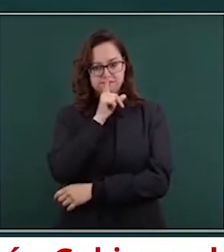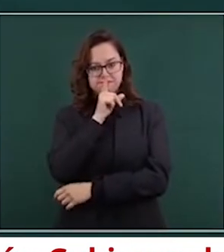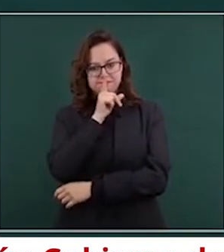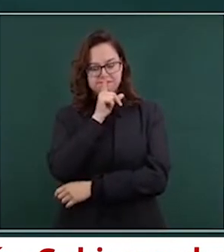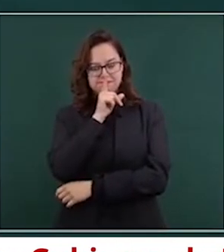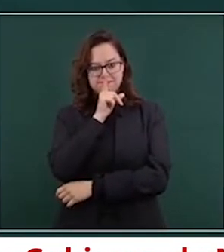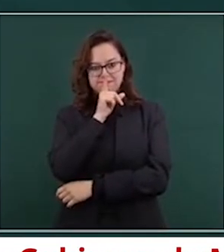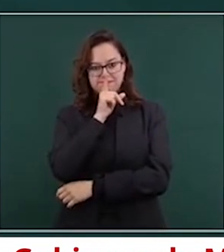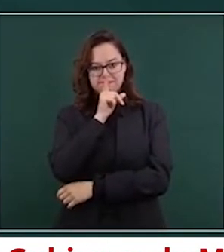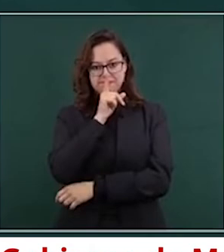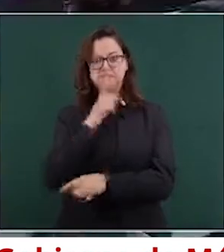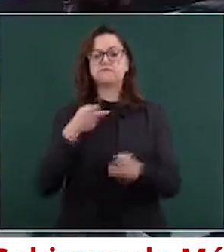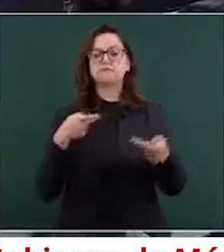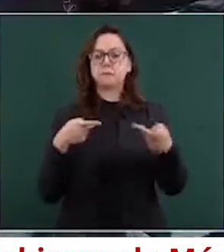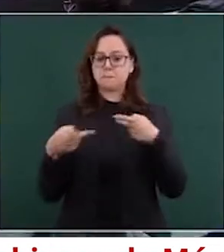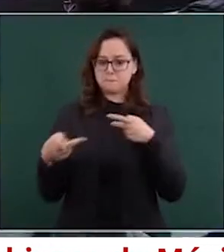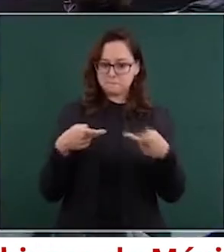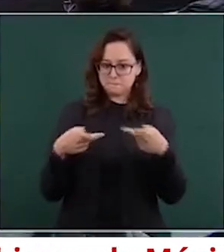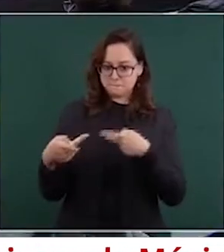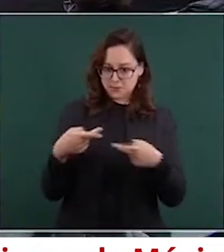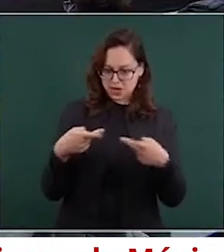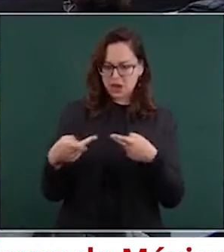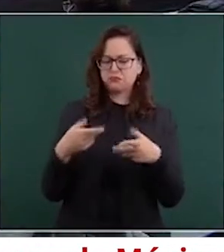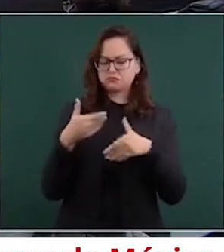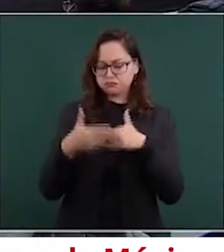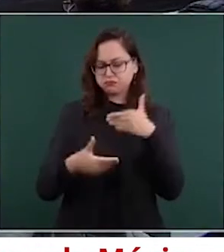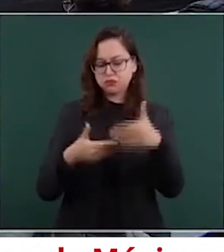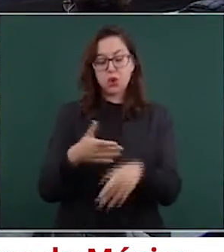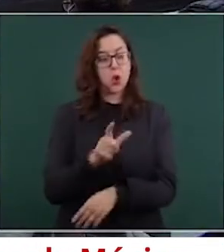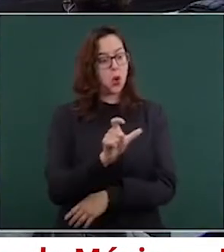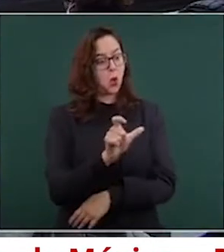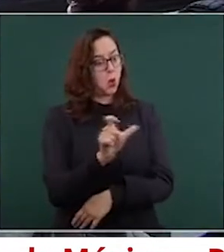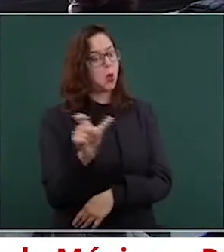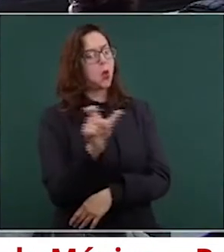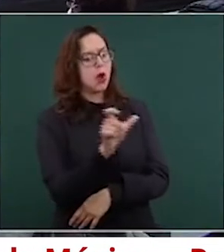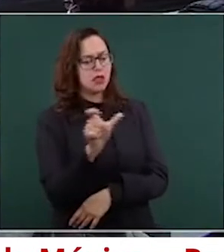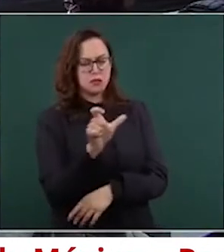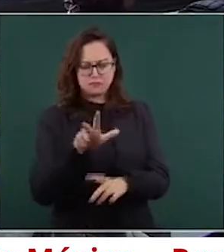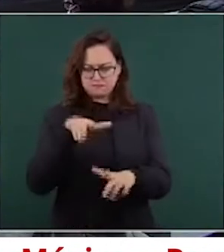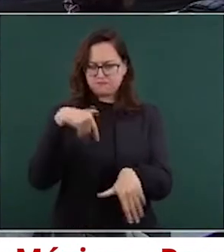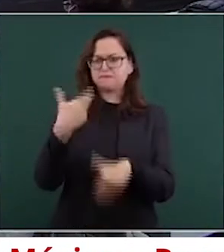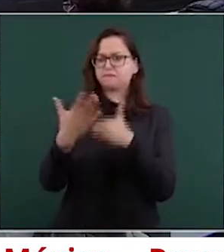¿A partir de cuándo se consideraría, presidente? Ya, lo más pronto.